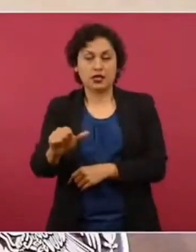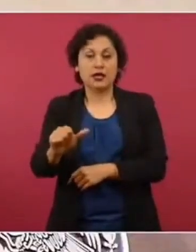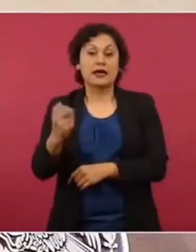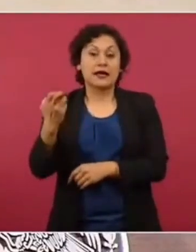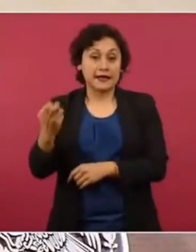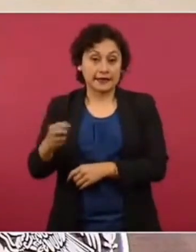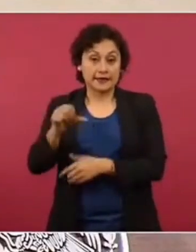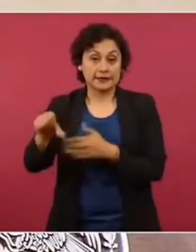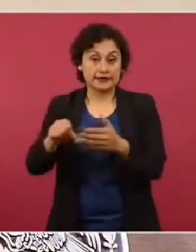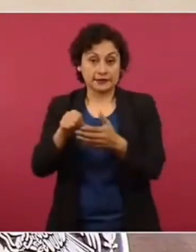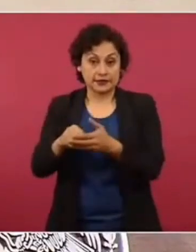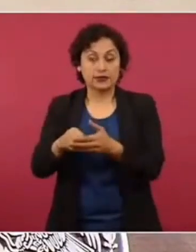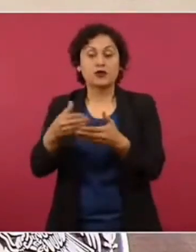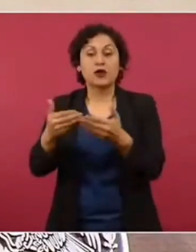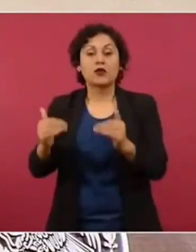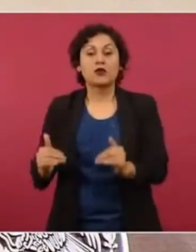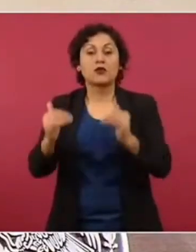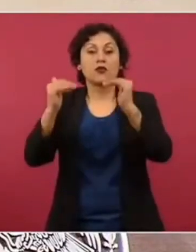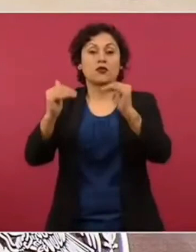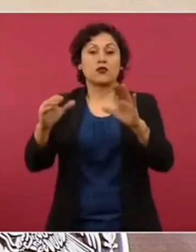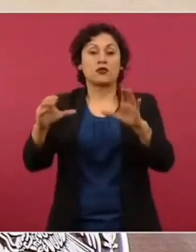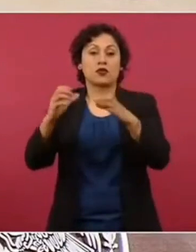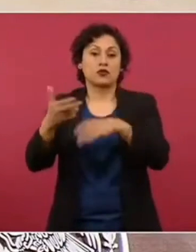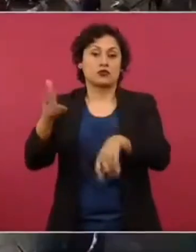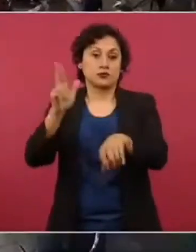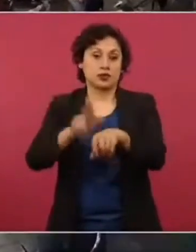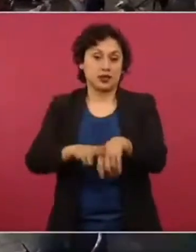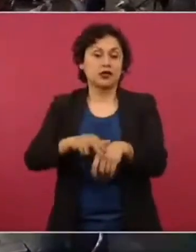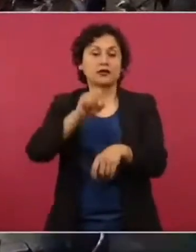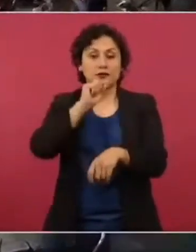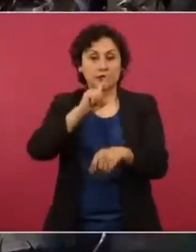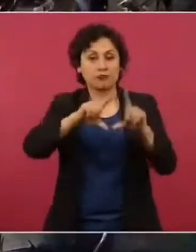atención, que es el que está más distribuido por todo el país.